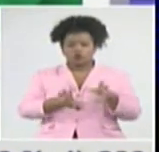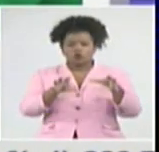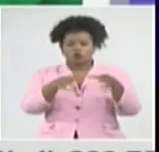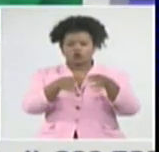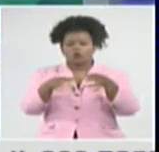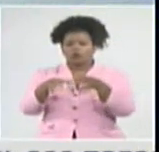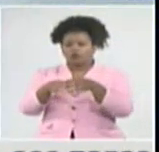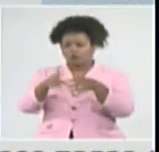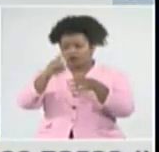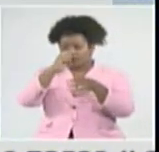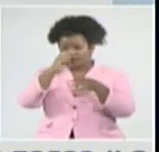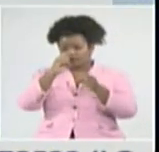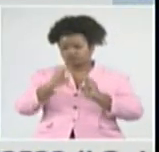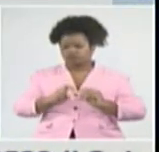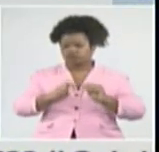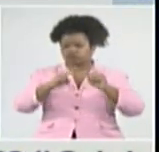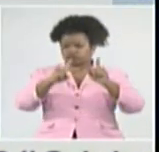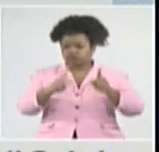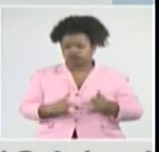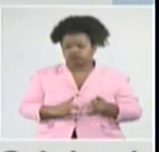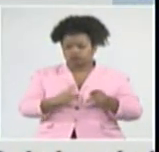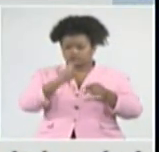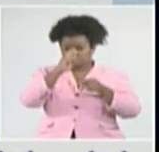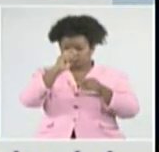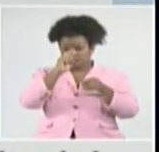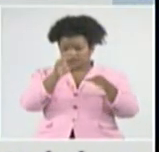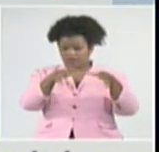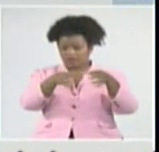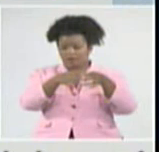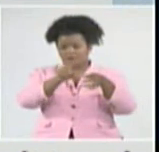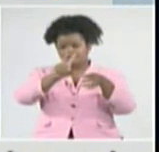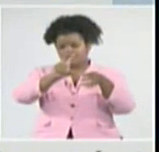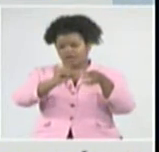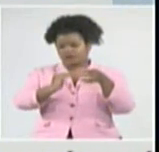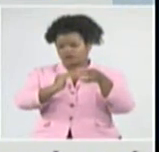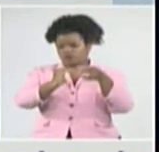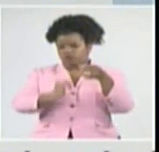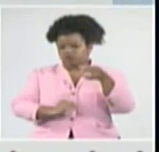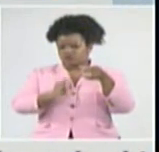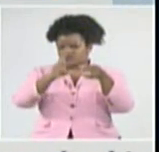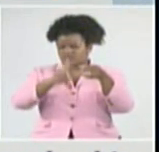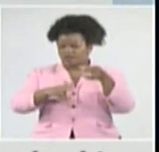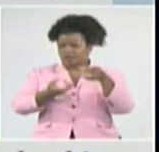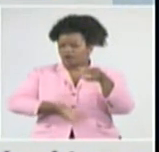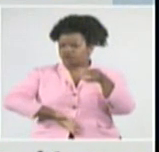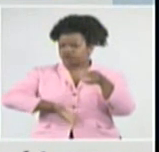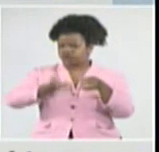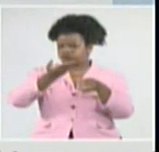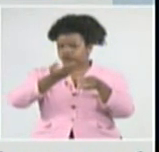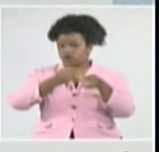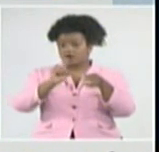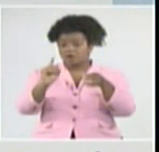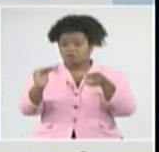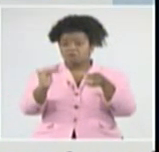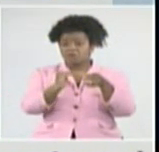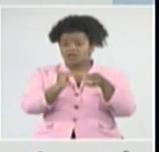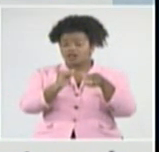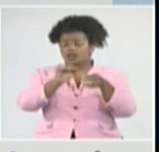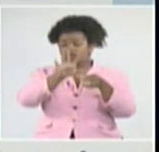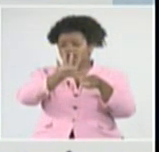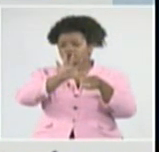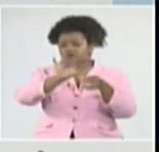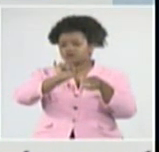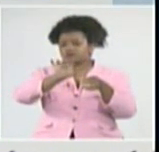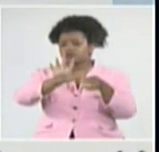nuevamente, los menores de 20 años, con cifras todavía elevadas, 1,565, de los cuales,